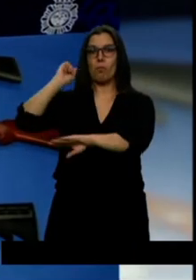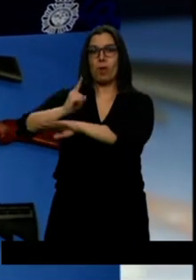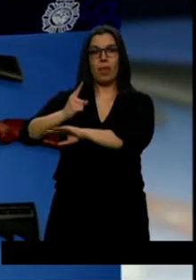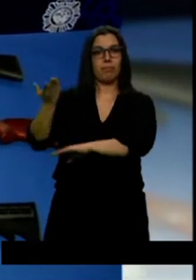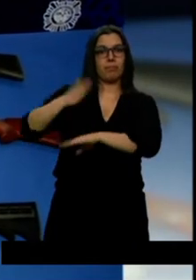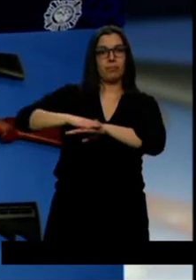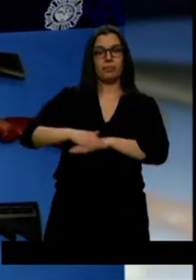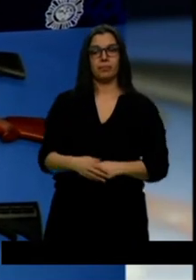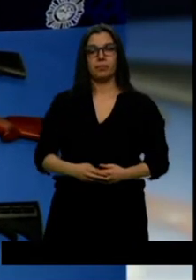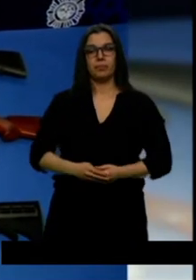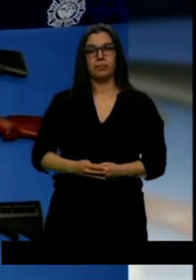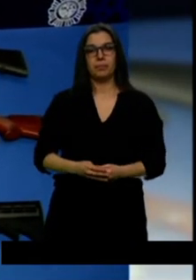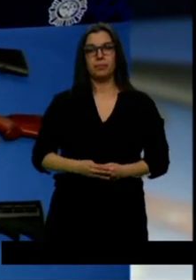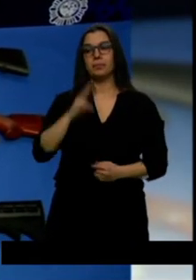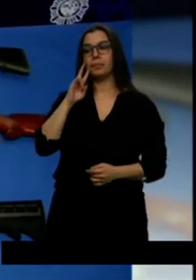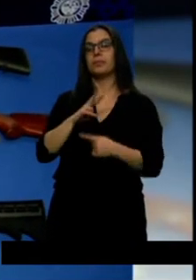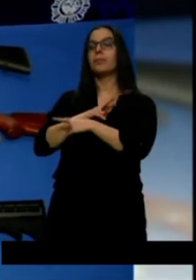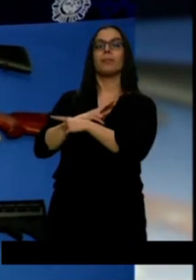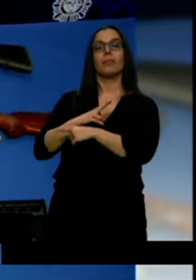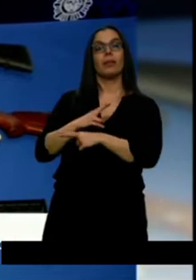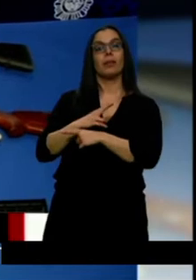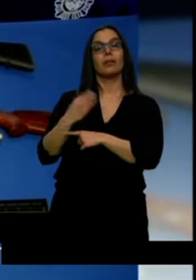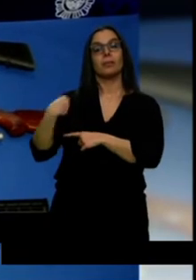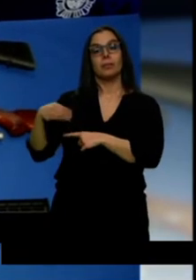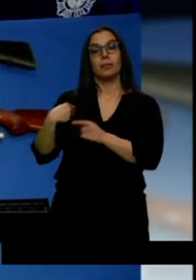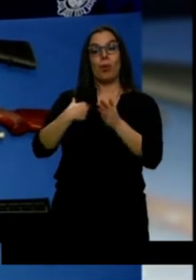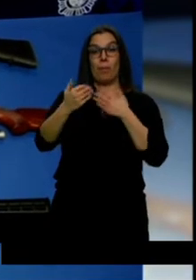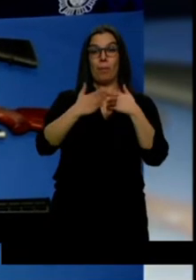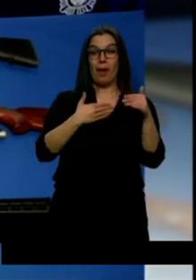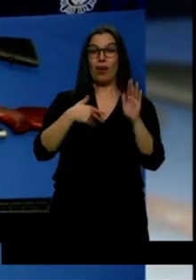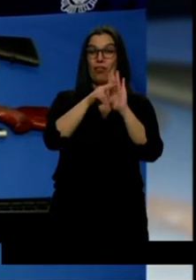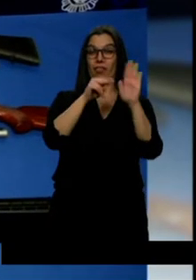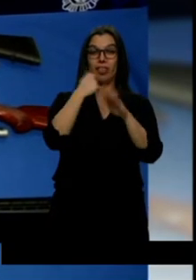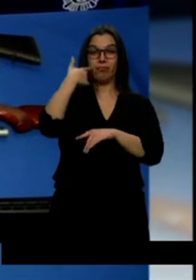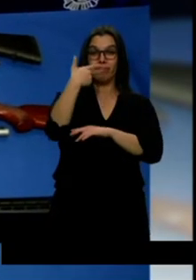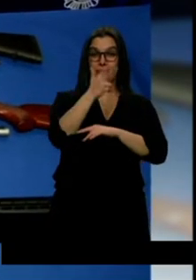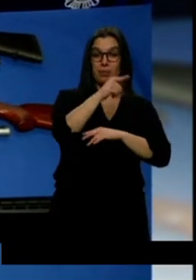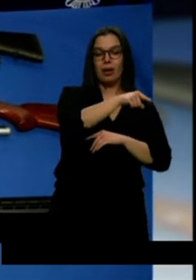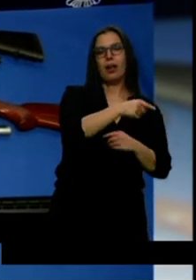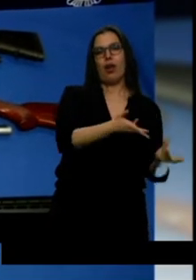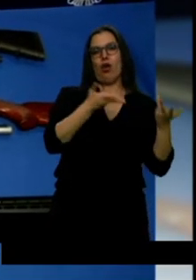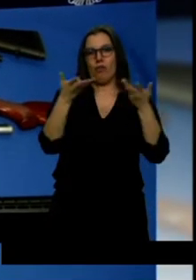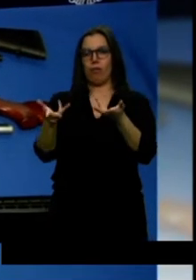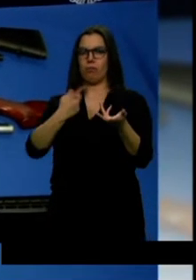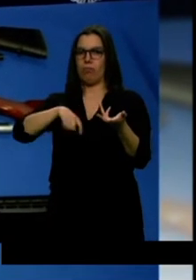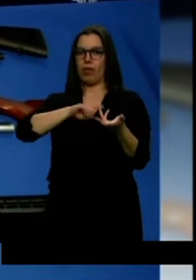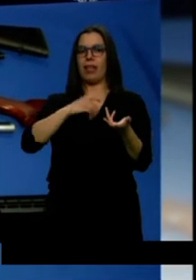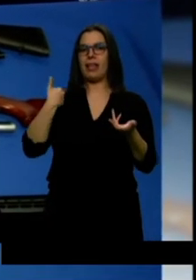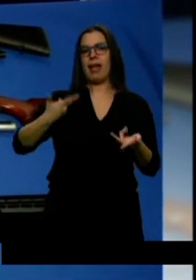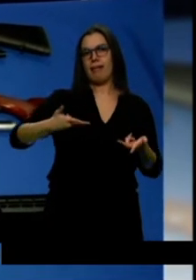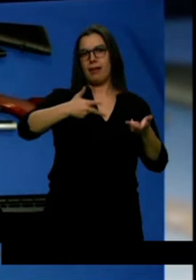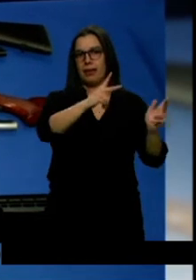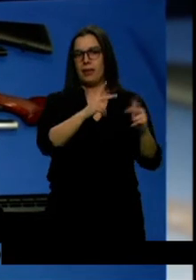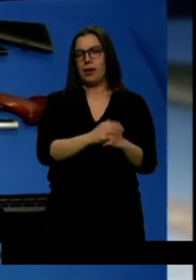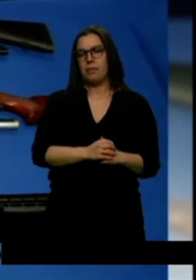Y este es el arsenal de armas entregado a la policía por el autor de los disparos en el barrio de Pajarillos, que ya ha sido puesto en libertad después de prestar